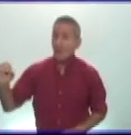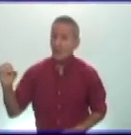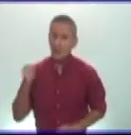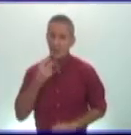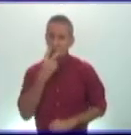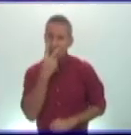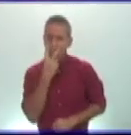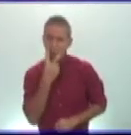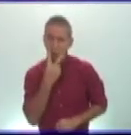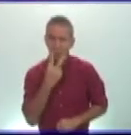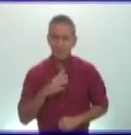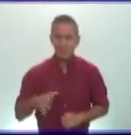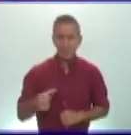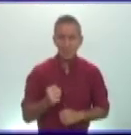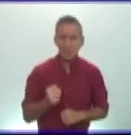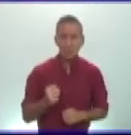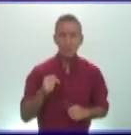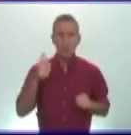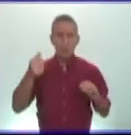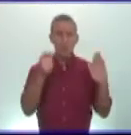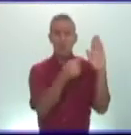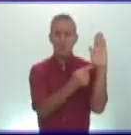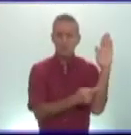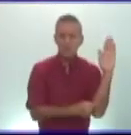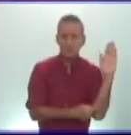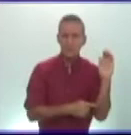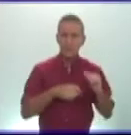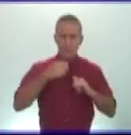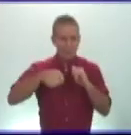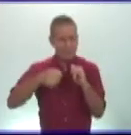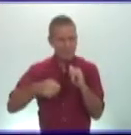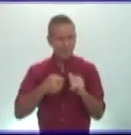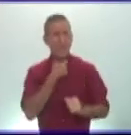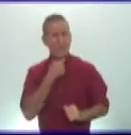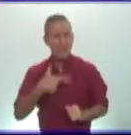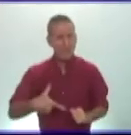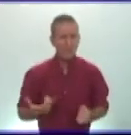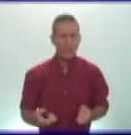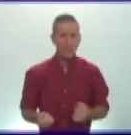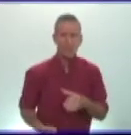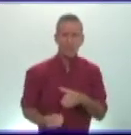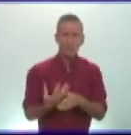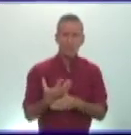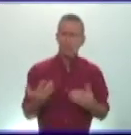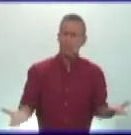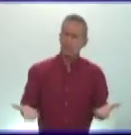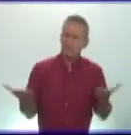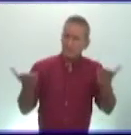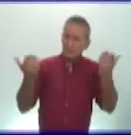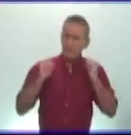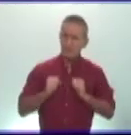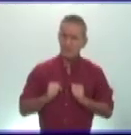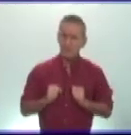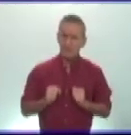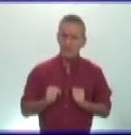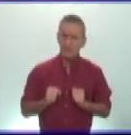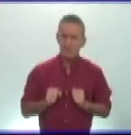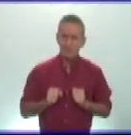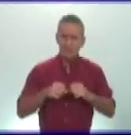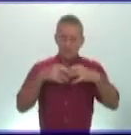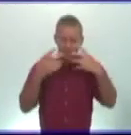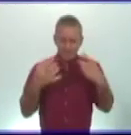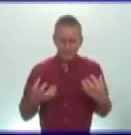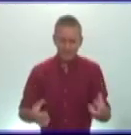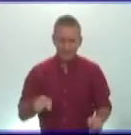elementos que pudimos presentar en este material que ejemplifican un poco el surgimiento desarrollo e incluso también caída de ese